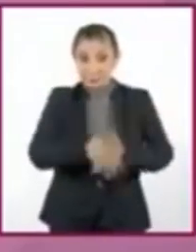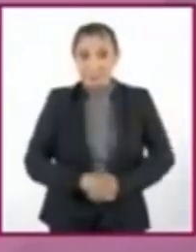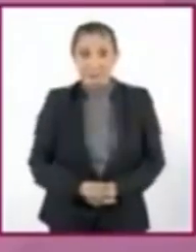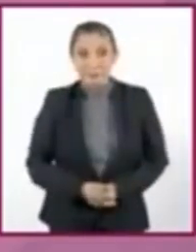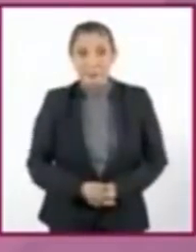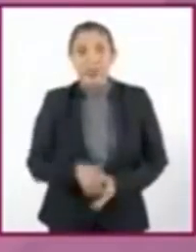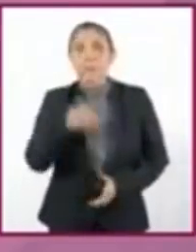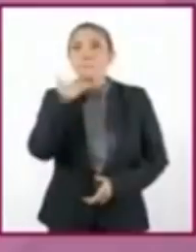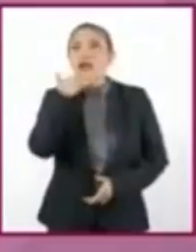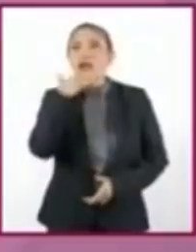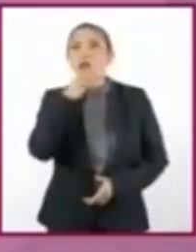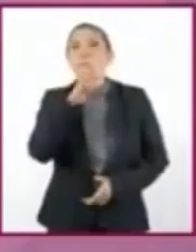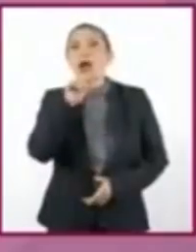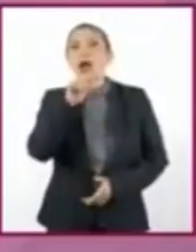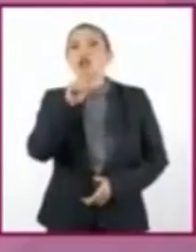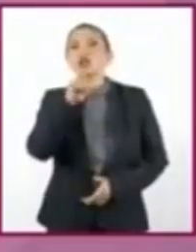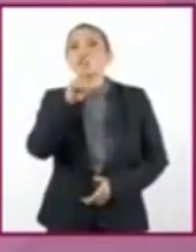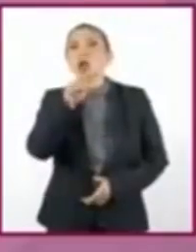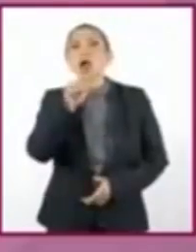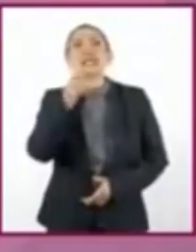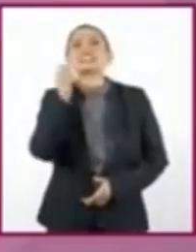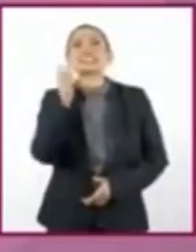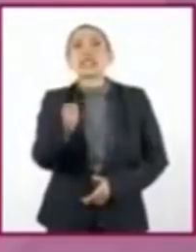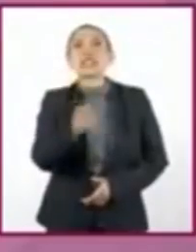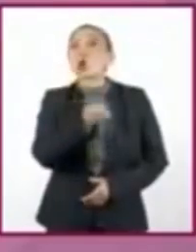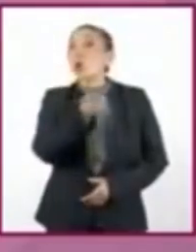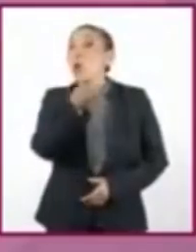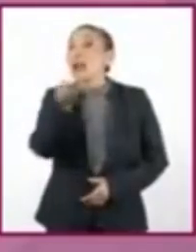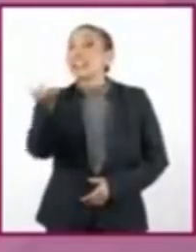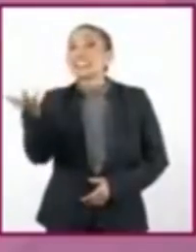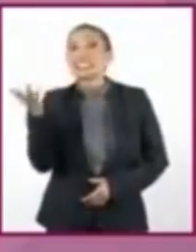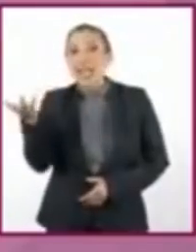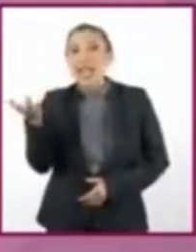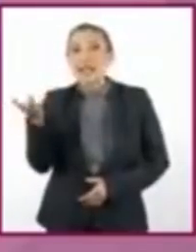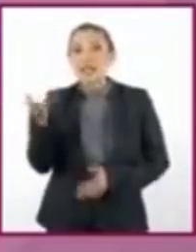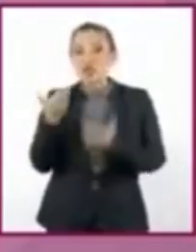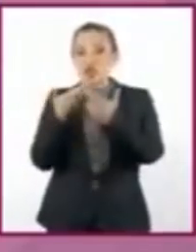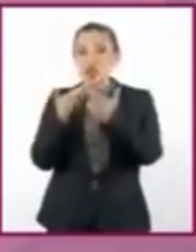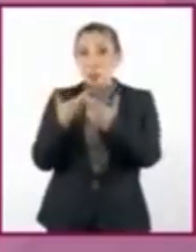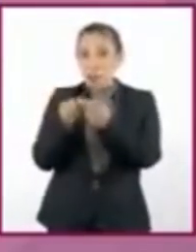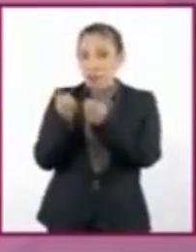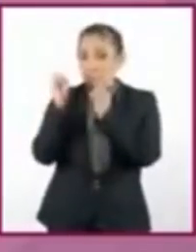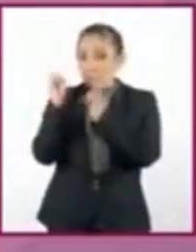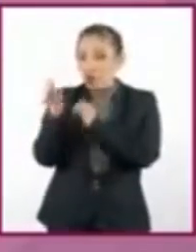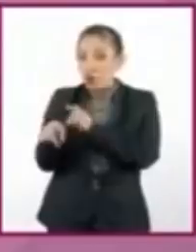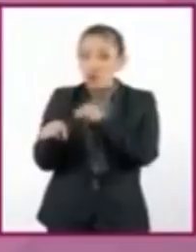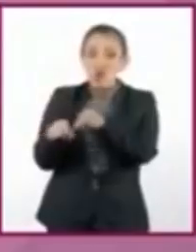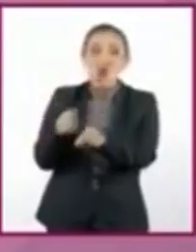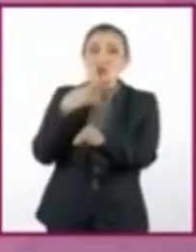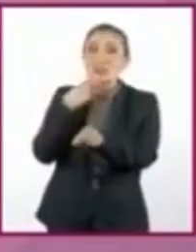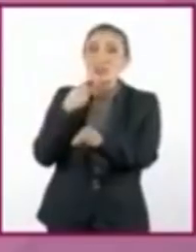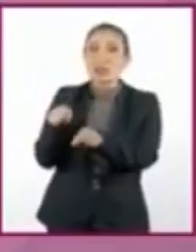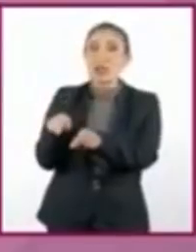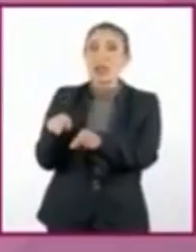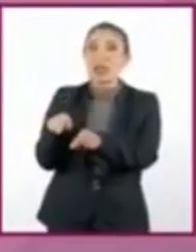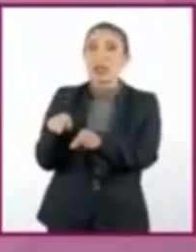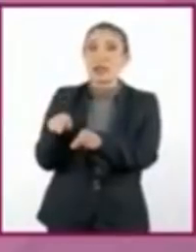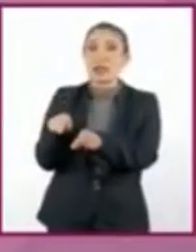Basura. Refiere cualquier residuo que se considera inservible